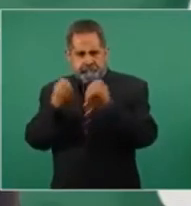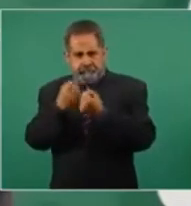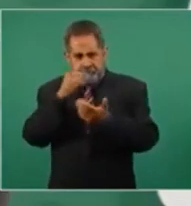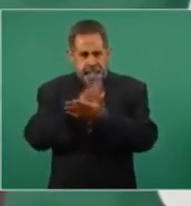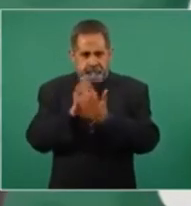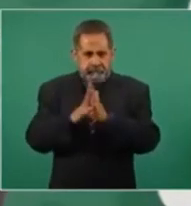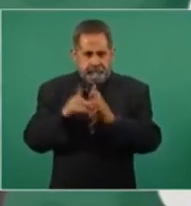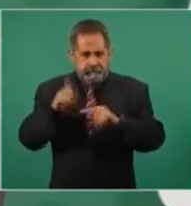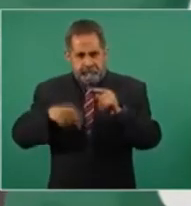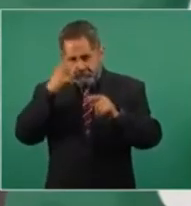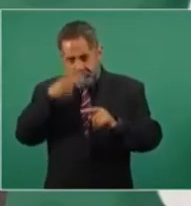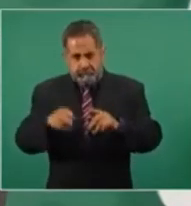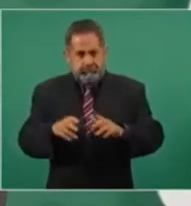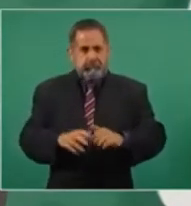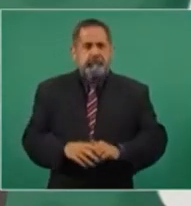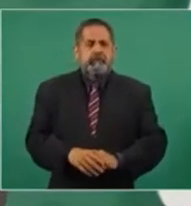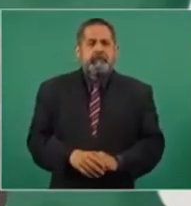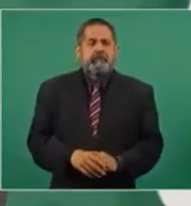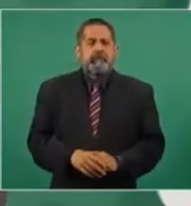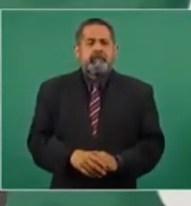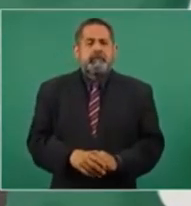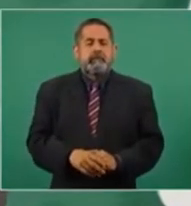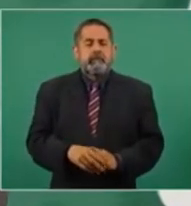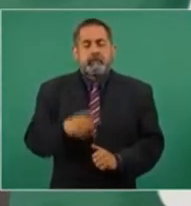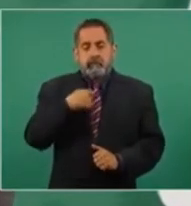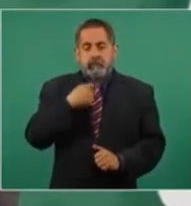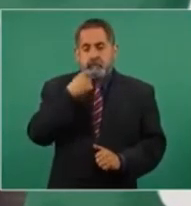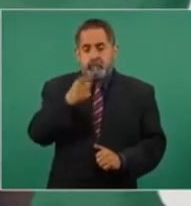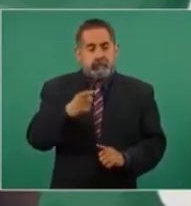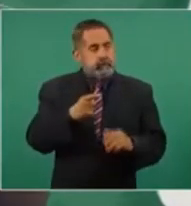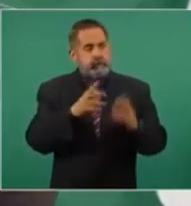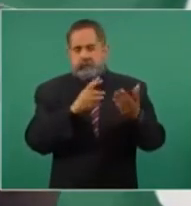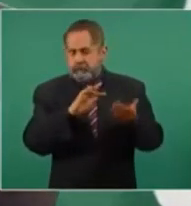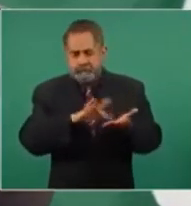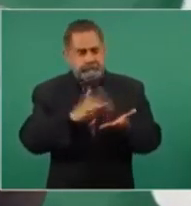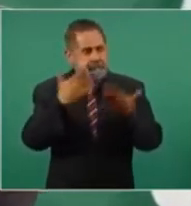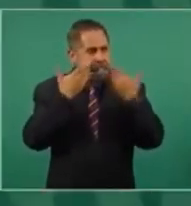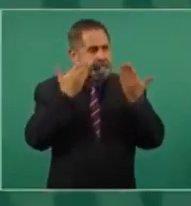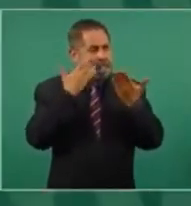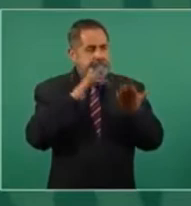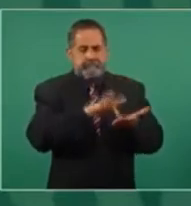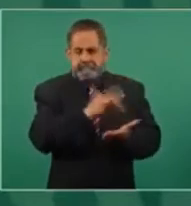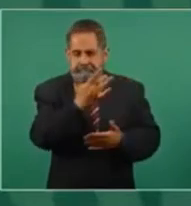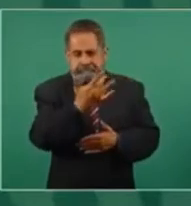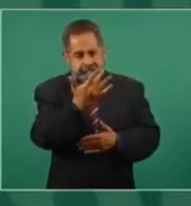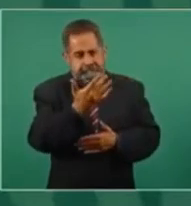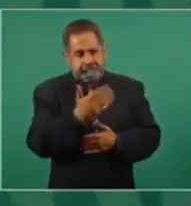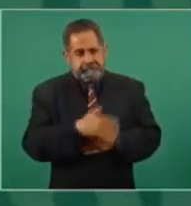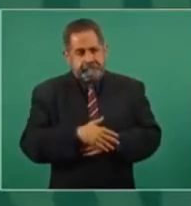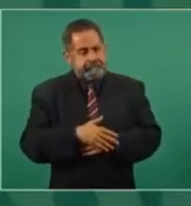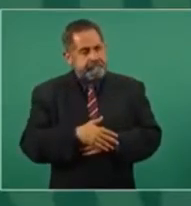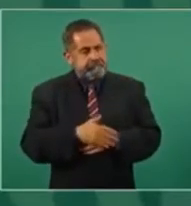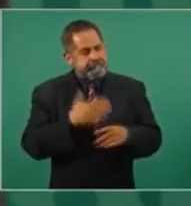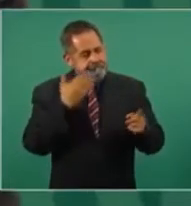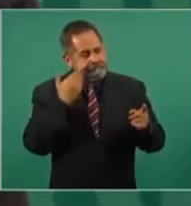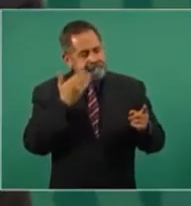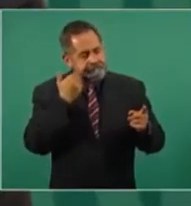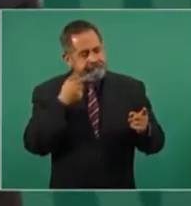narco en México. Yo les agradecí el apoyo y amablemente